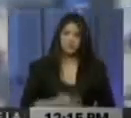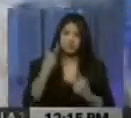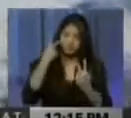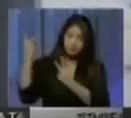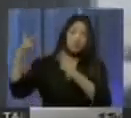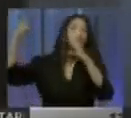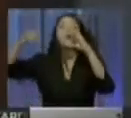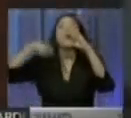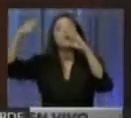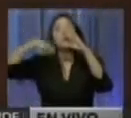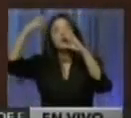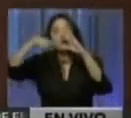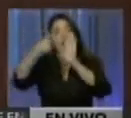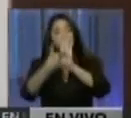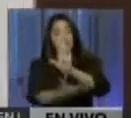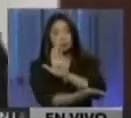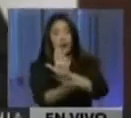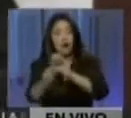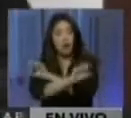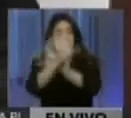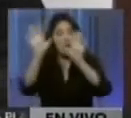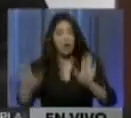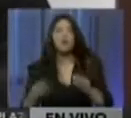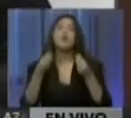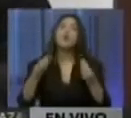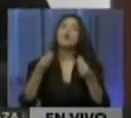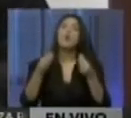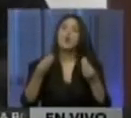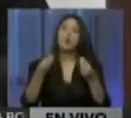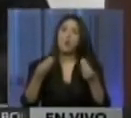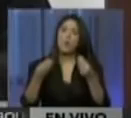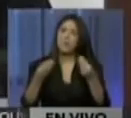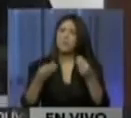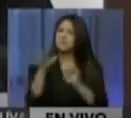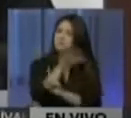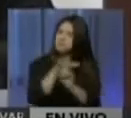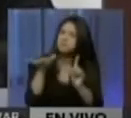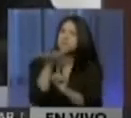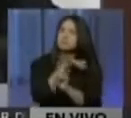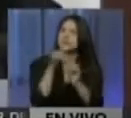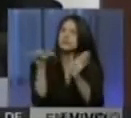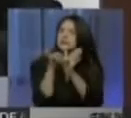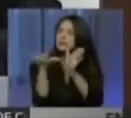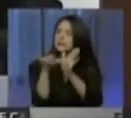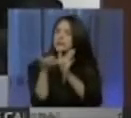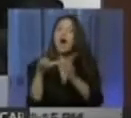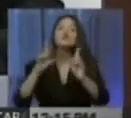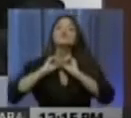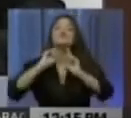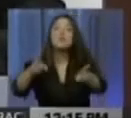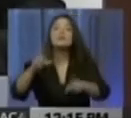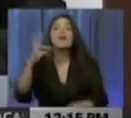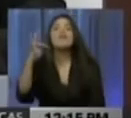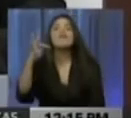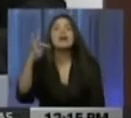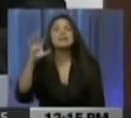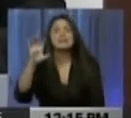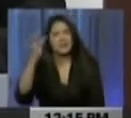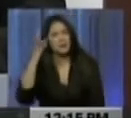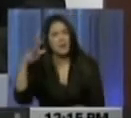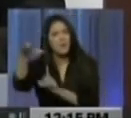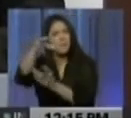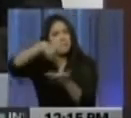video donde se demuestra cómo se desarrollaron los hechos en las adyacencias de la autopista Francisco Fajardo